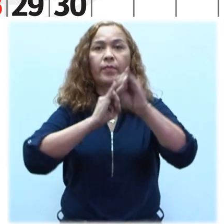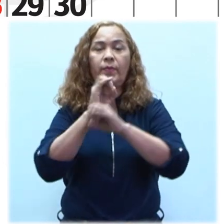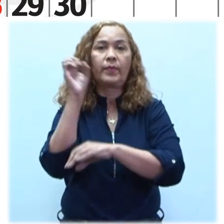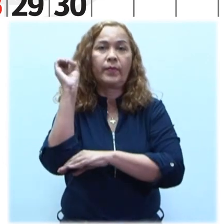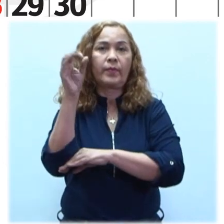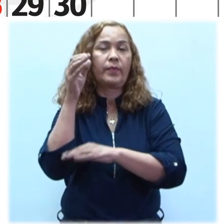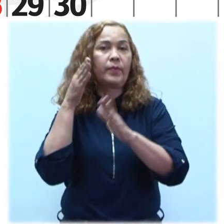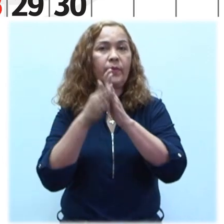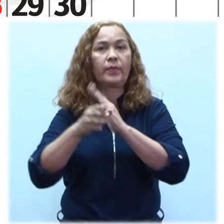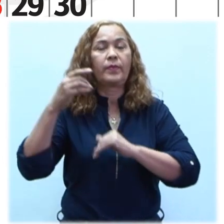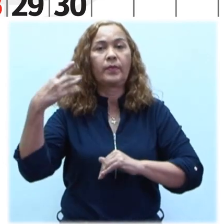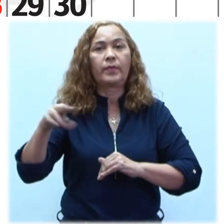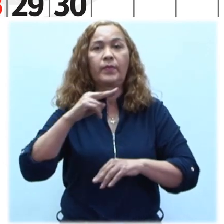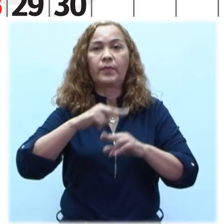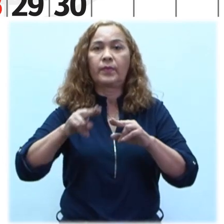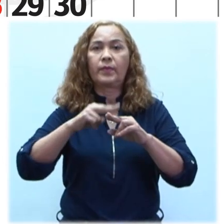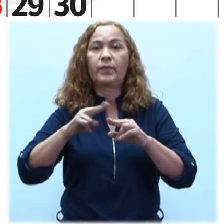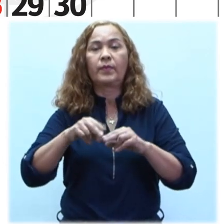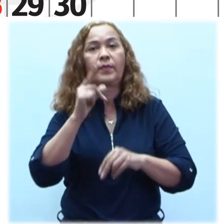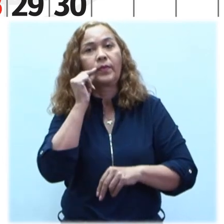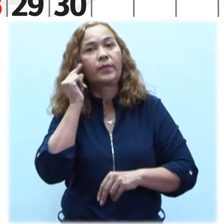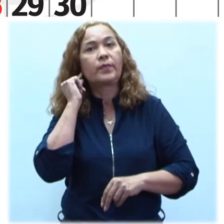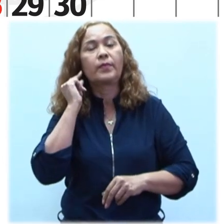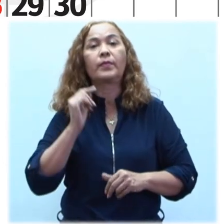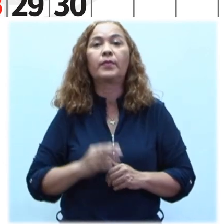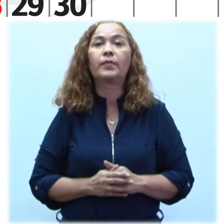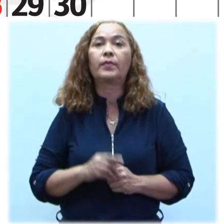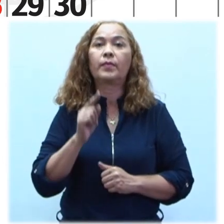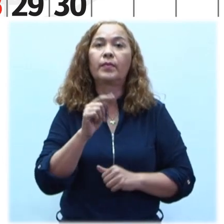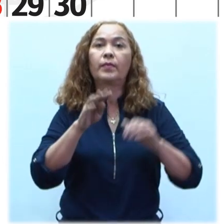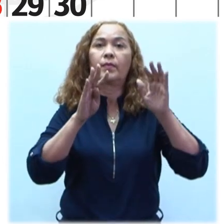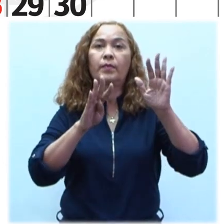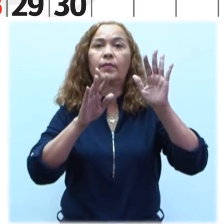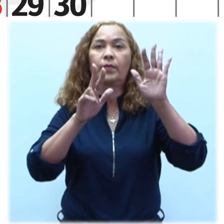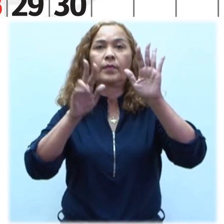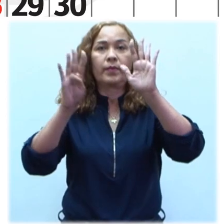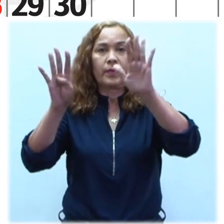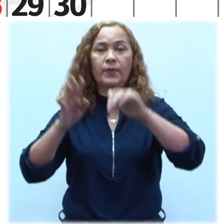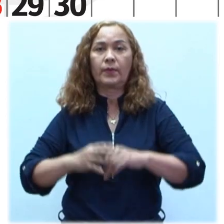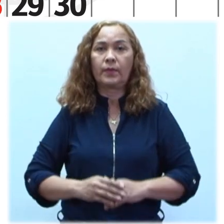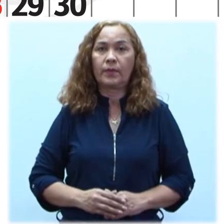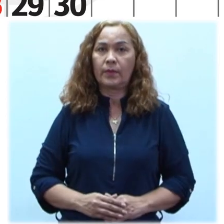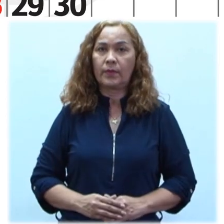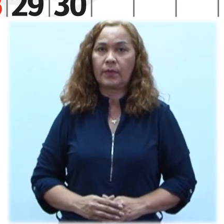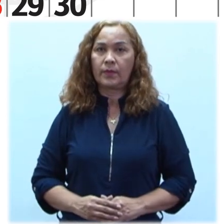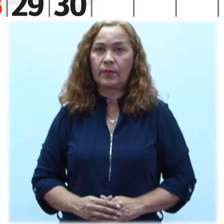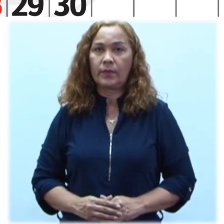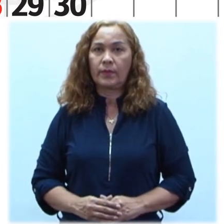Internacional sobre los Derechos del Niño y la Niña 1989